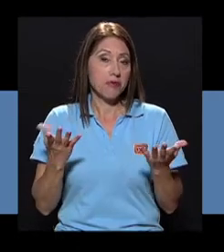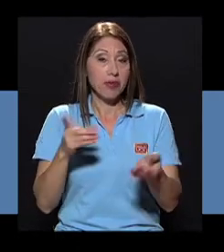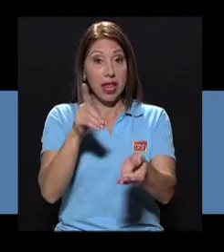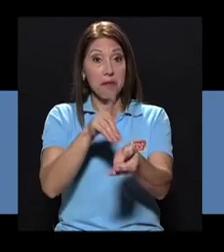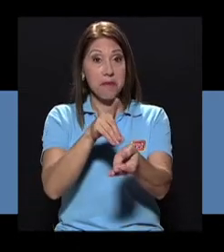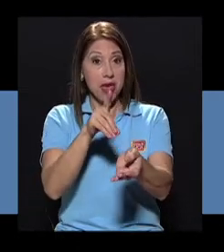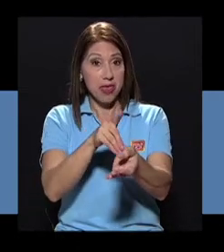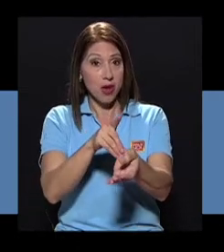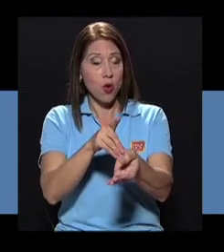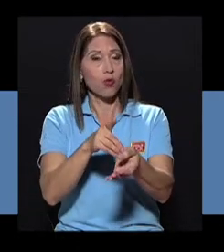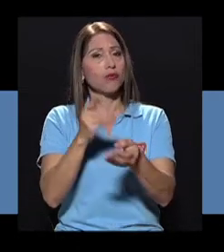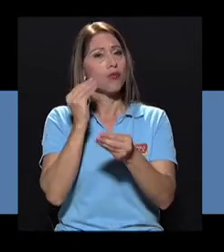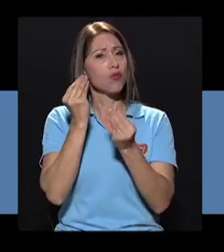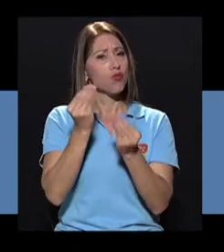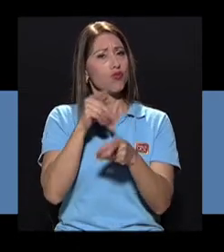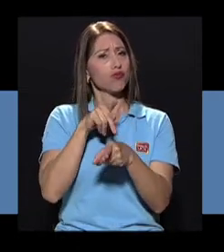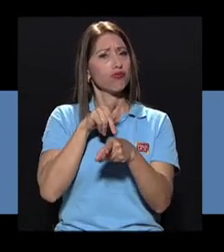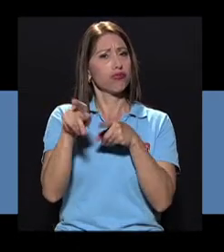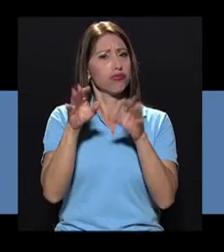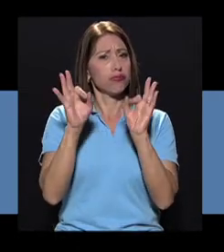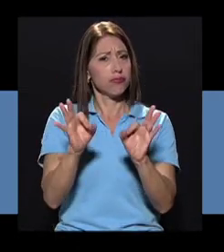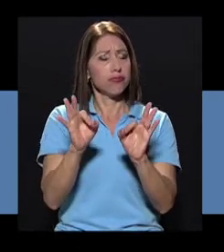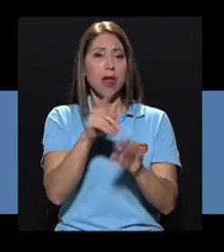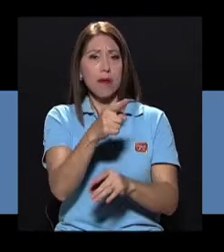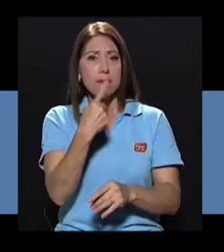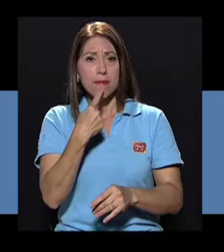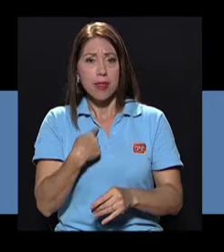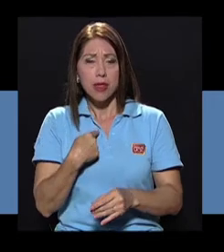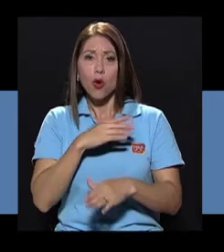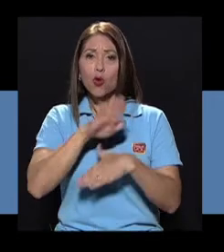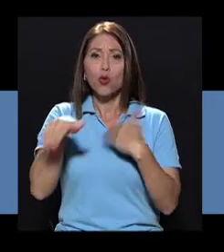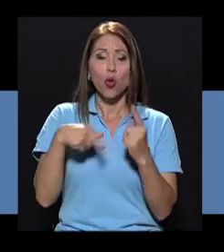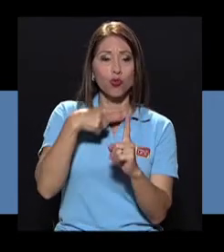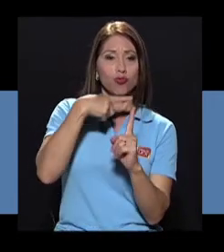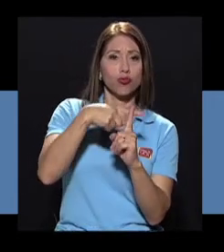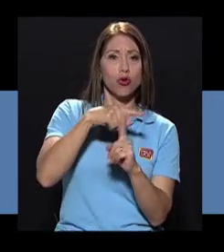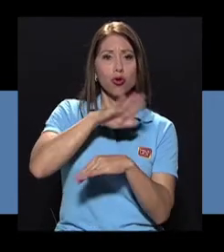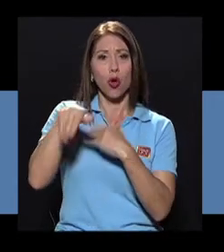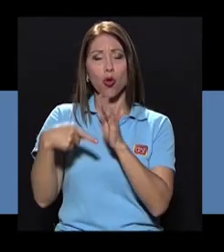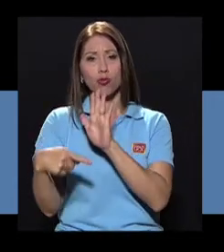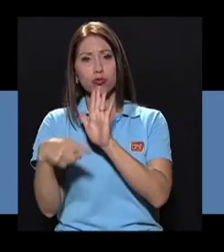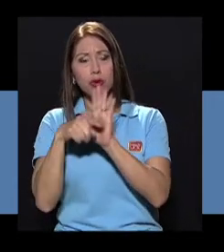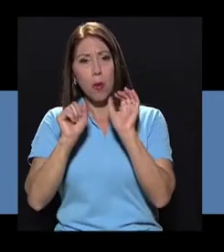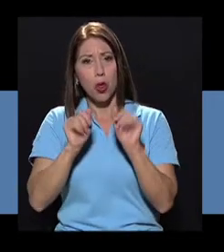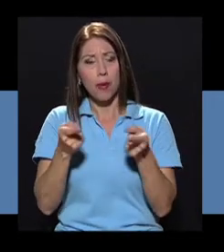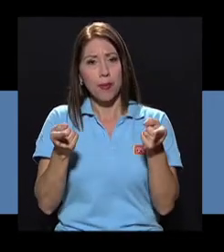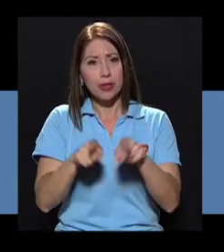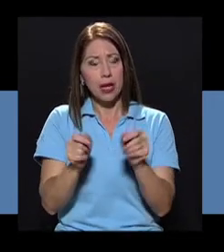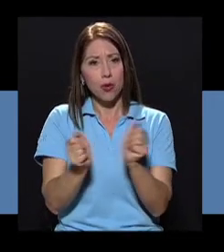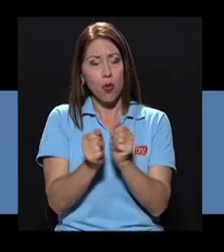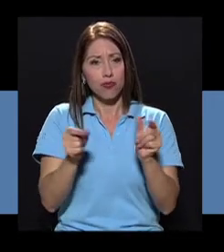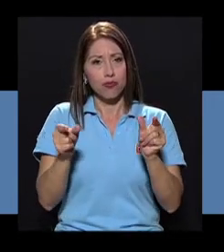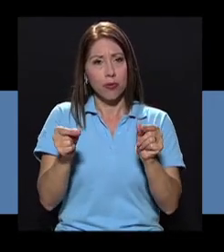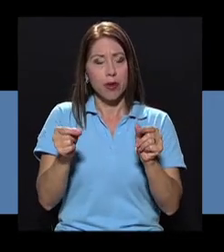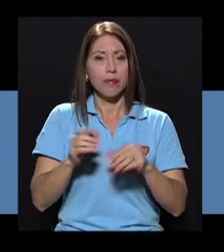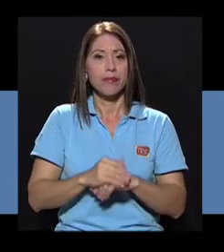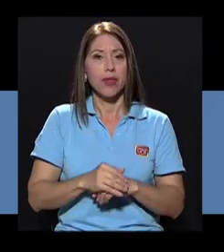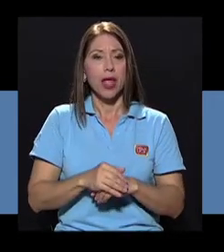Pero bueno, el médico fue bastante profesional, me dijo pues todos los pros y los contras que podían haber.